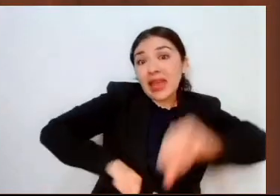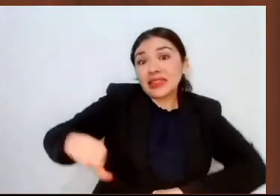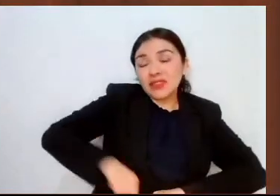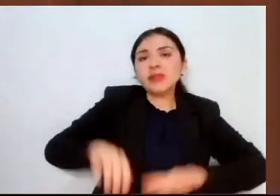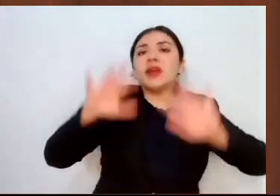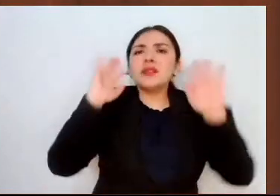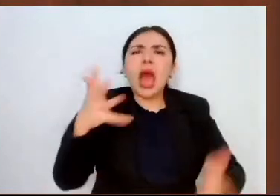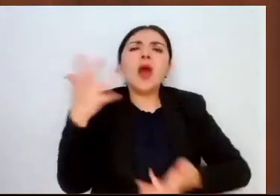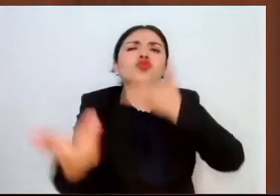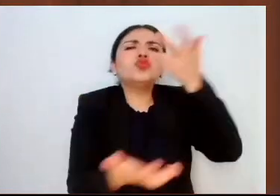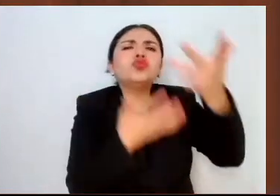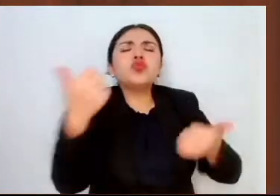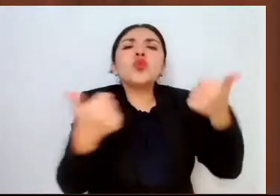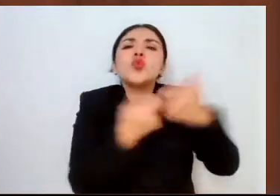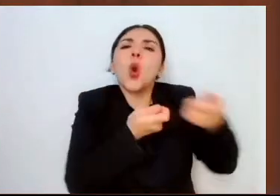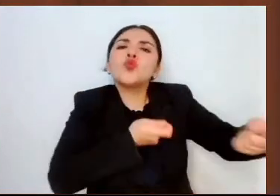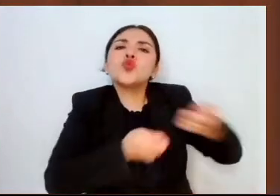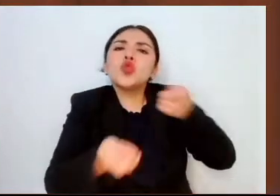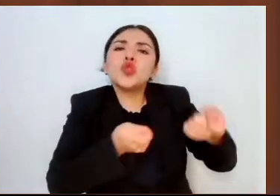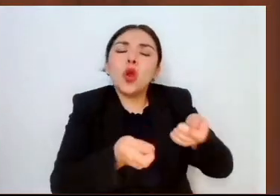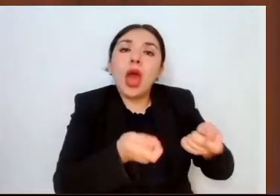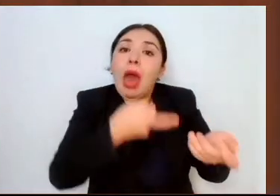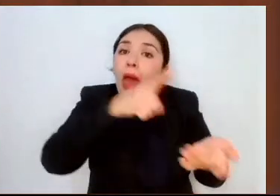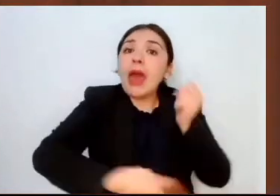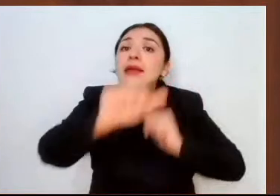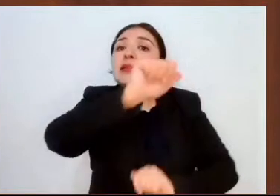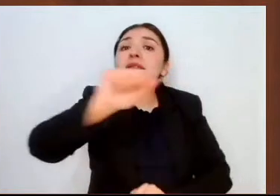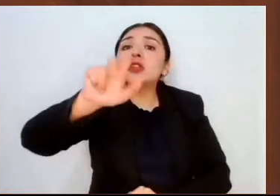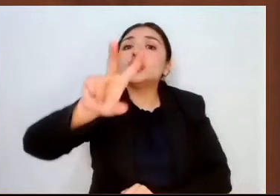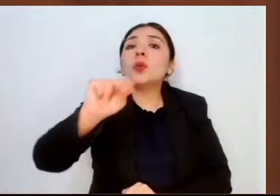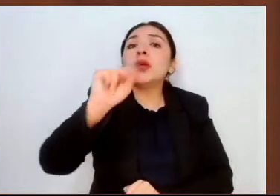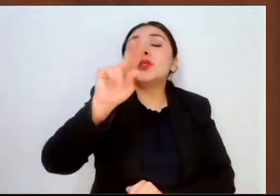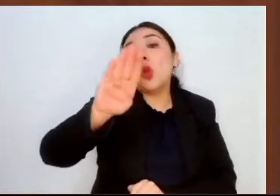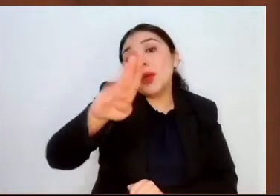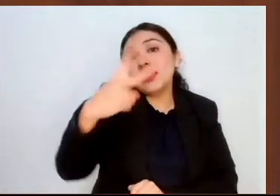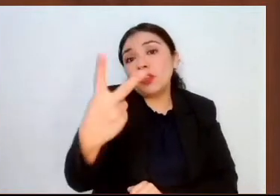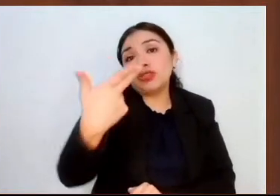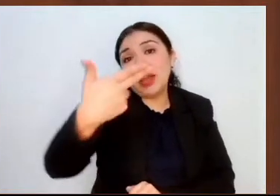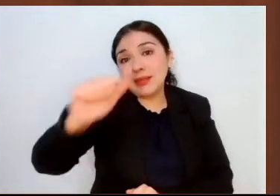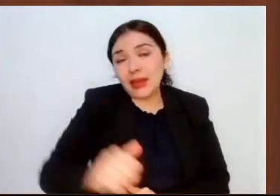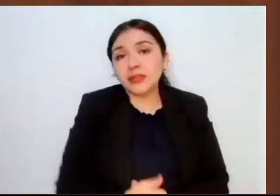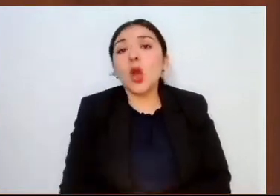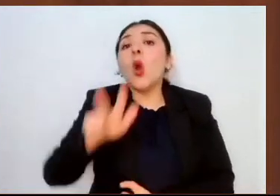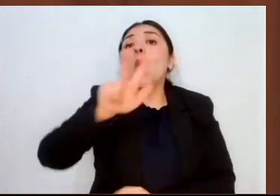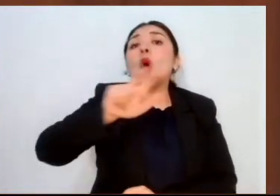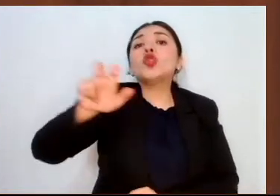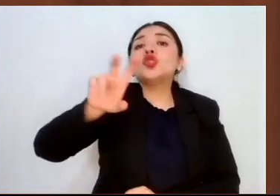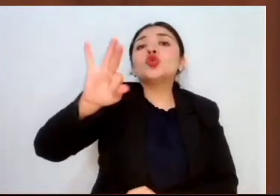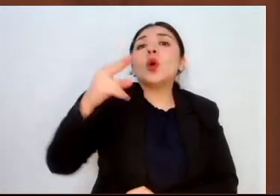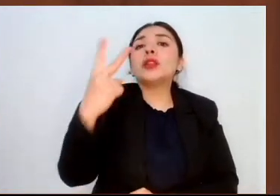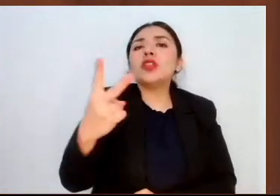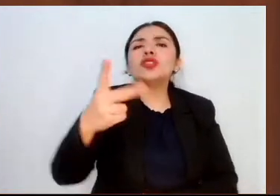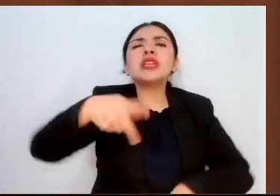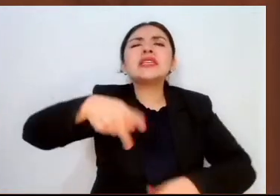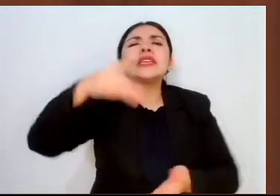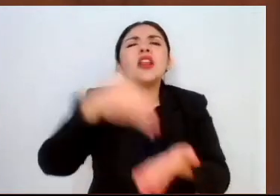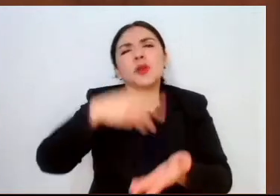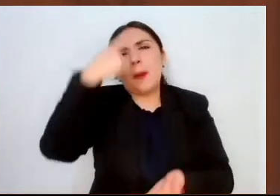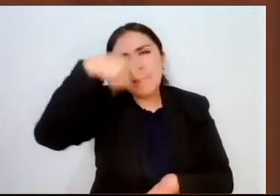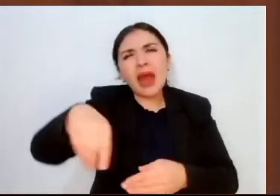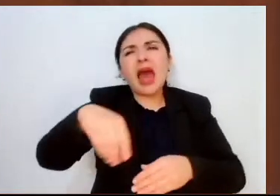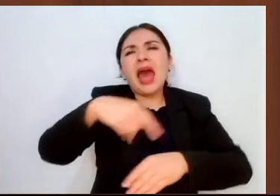controladas de 692 hectáreas, 843 kilómetros de brechas cortafuego y